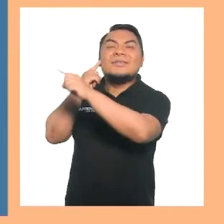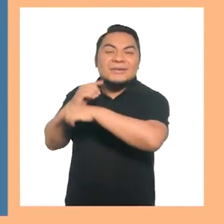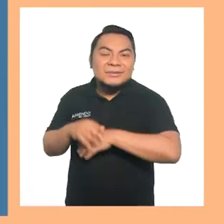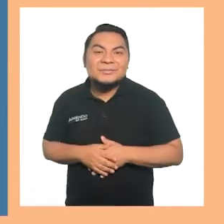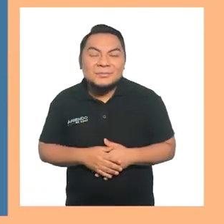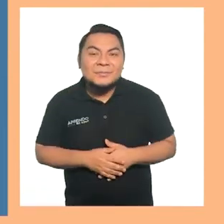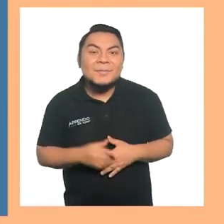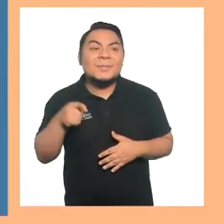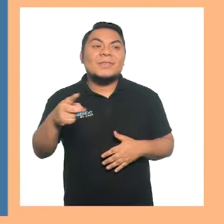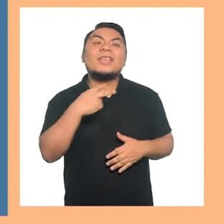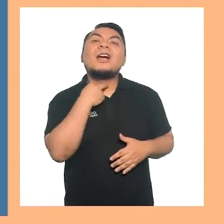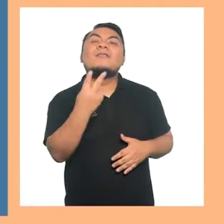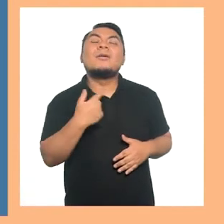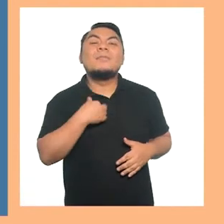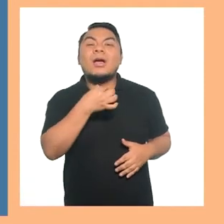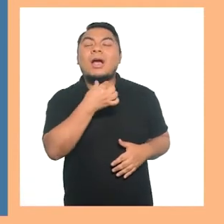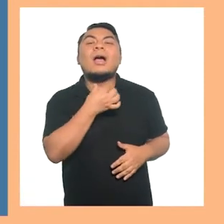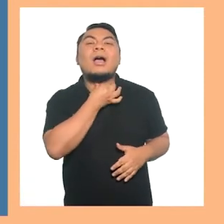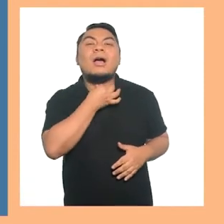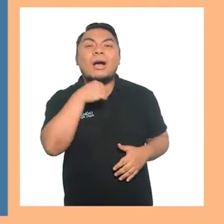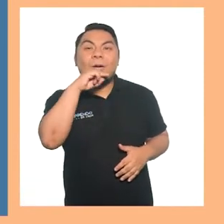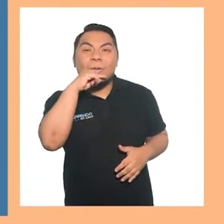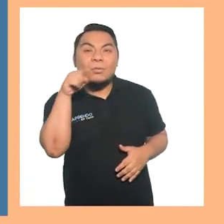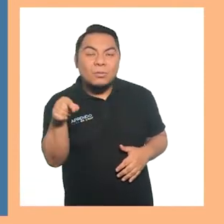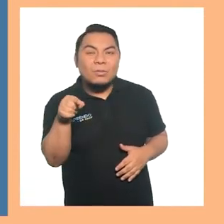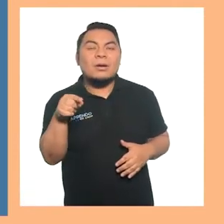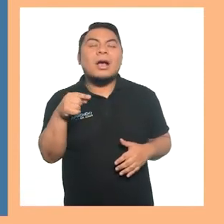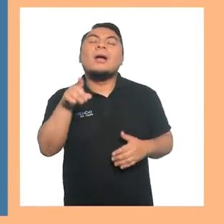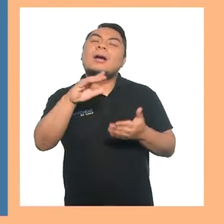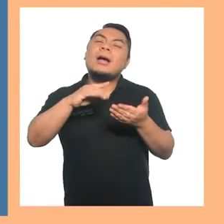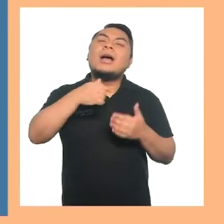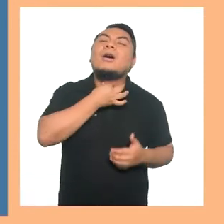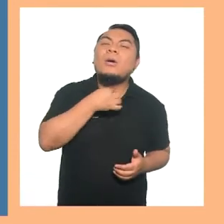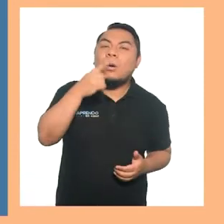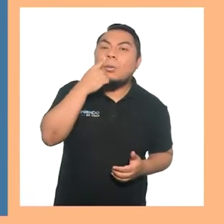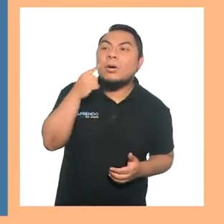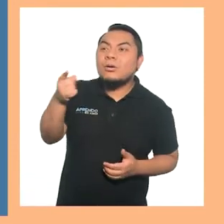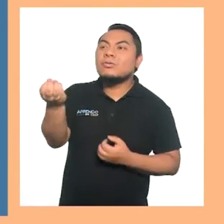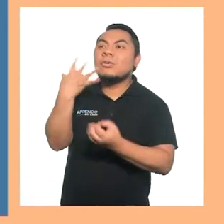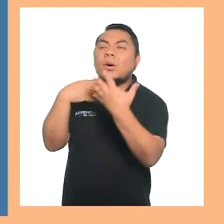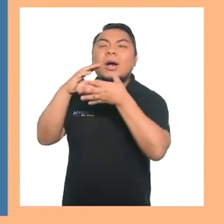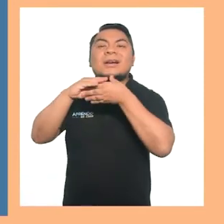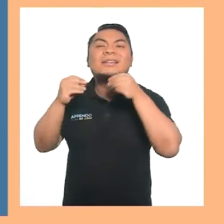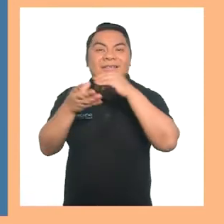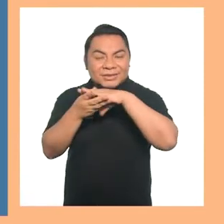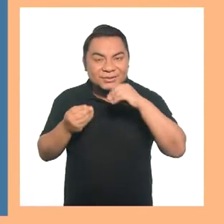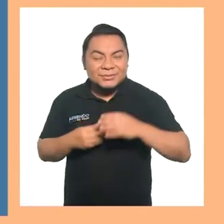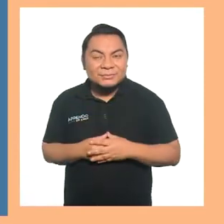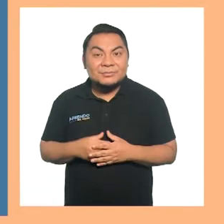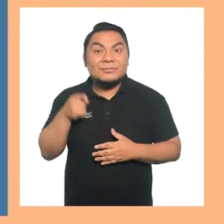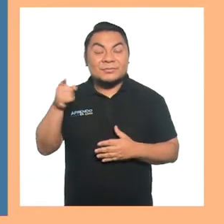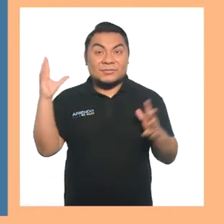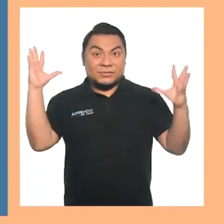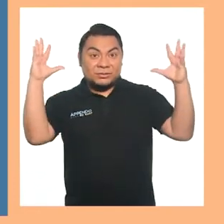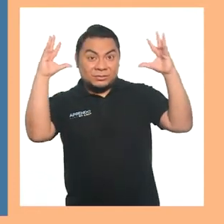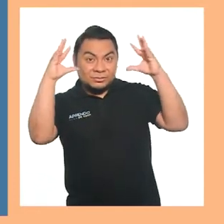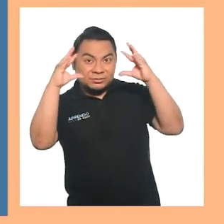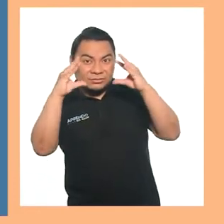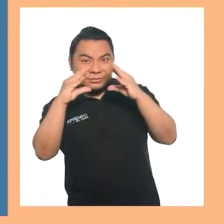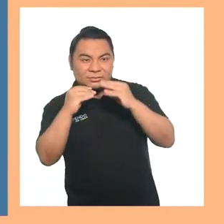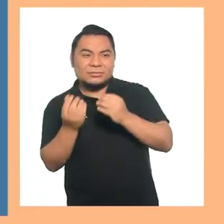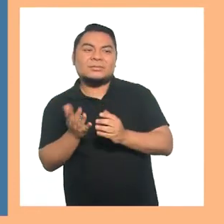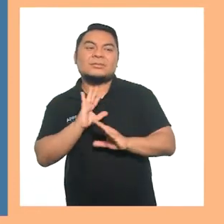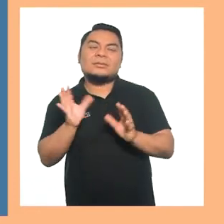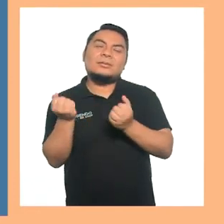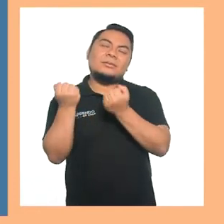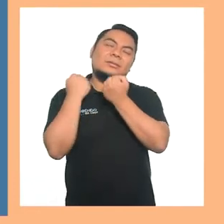lik! La voz de mi abuelo contando una historia. Cuando llega la noche, me abrigo y con